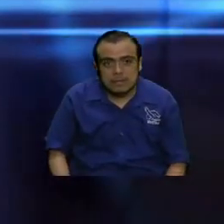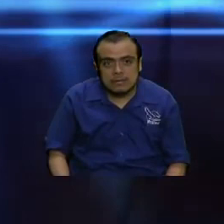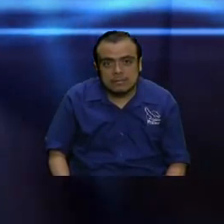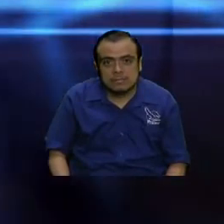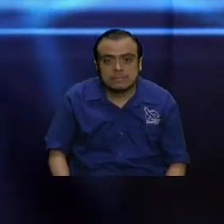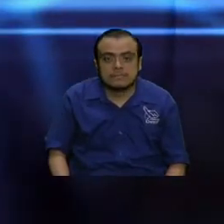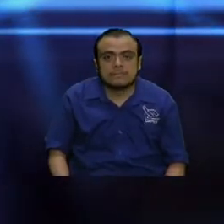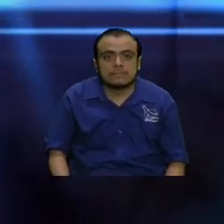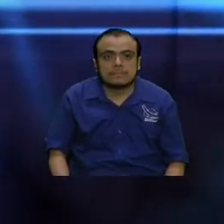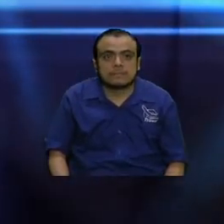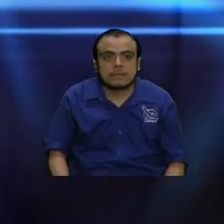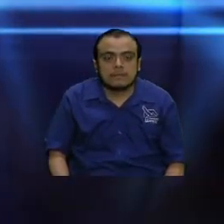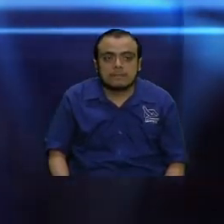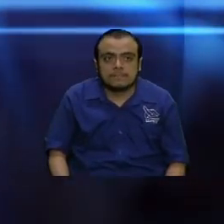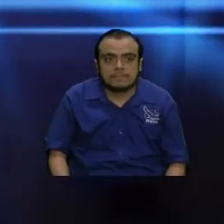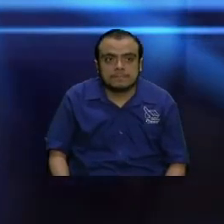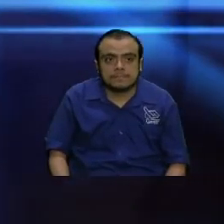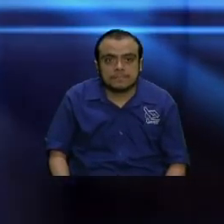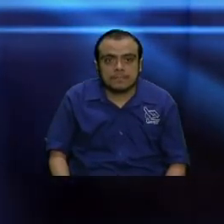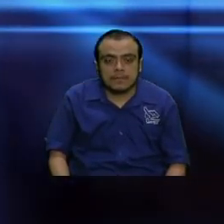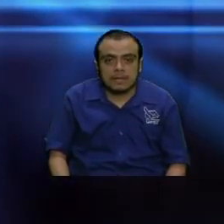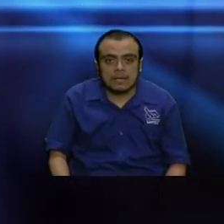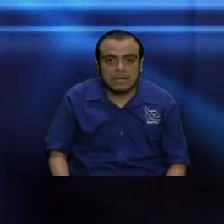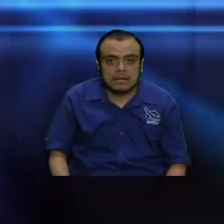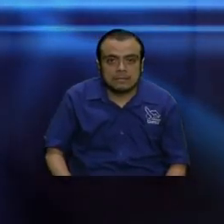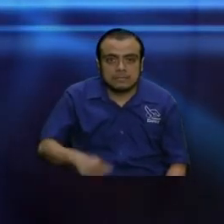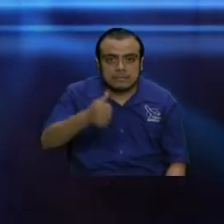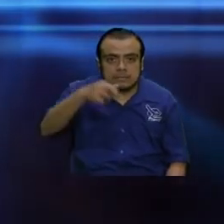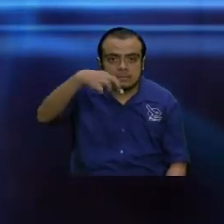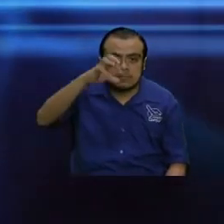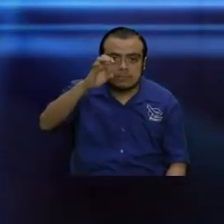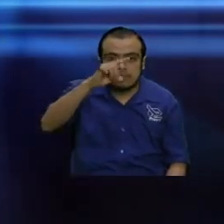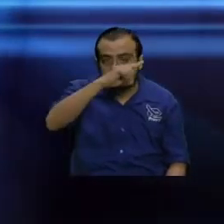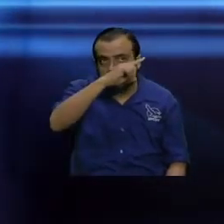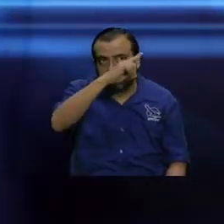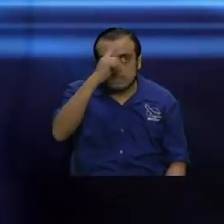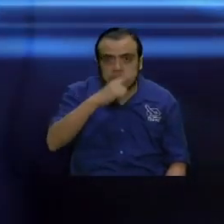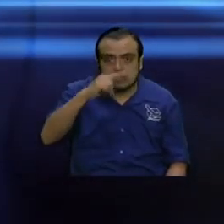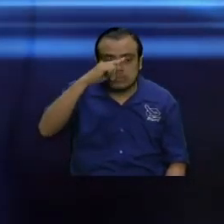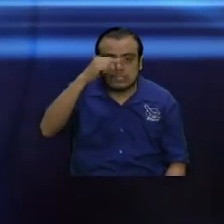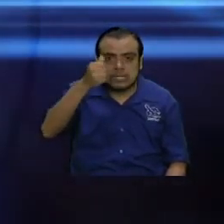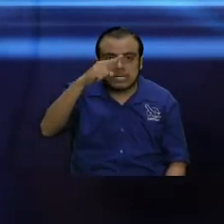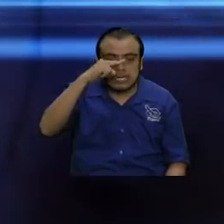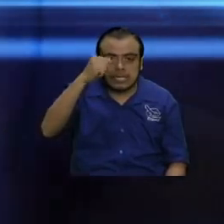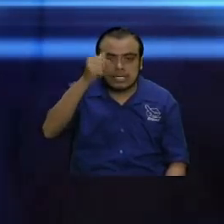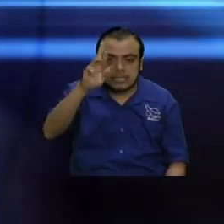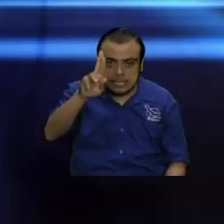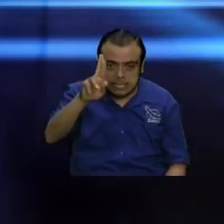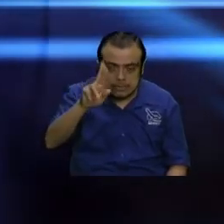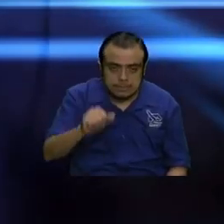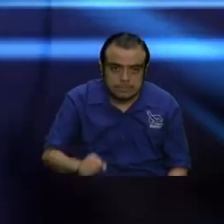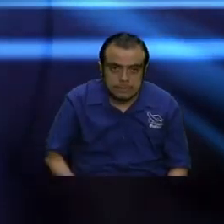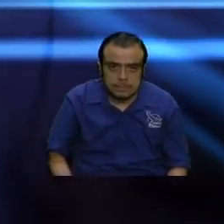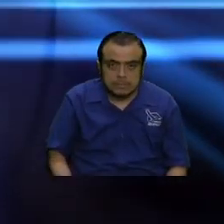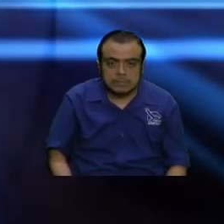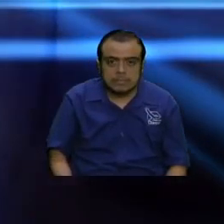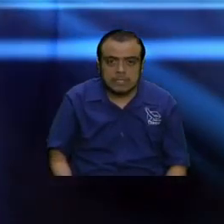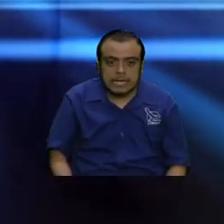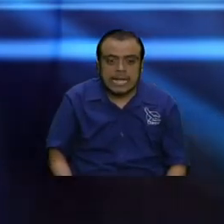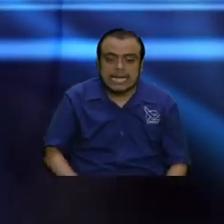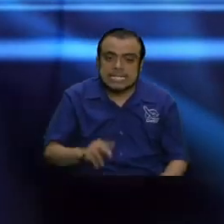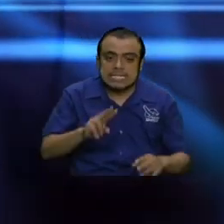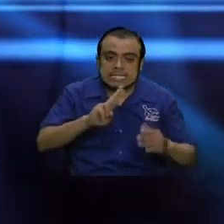Ahora, esta palabra apostatar viene de una palabra griega que se dice apostación, que quiere decir,